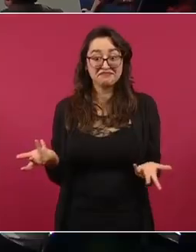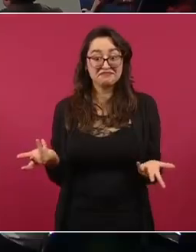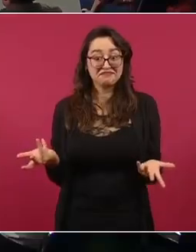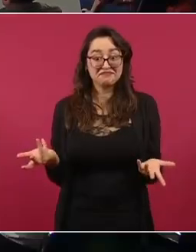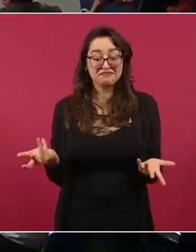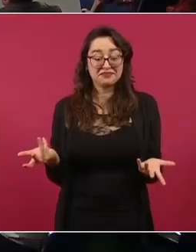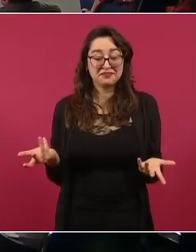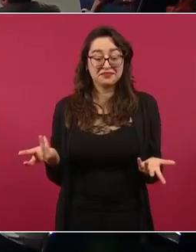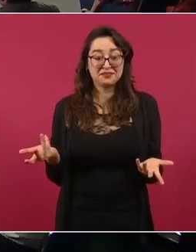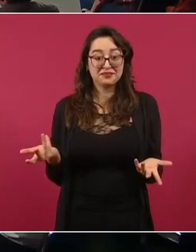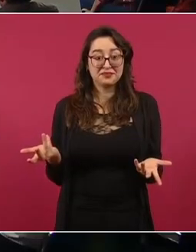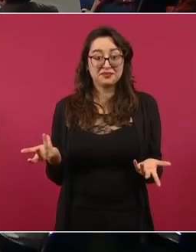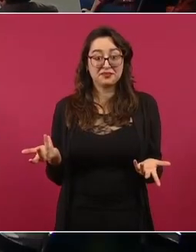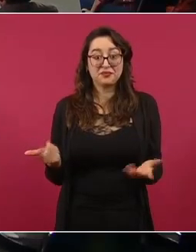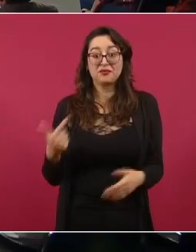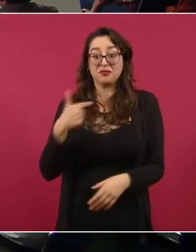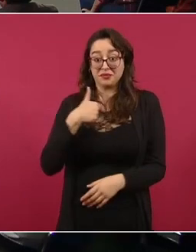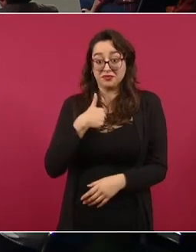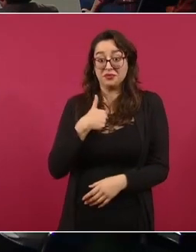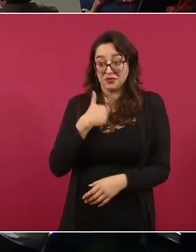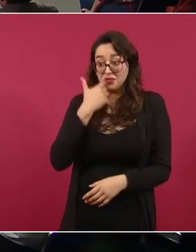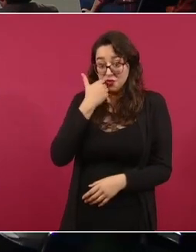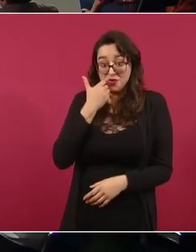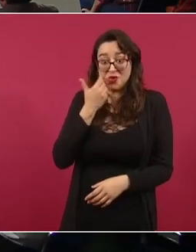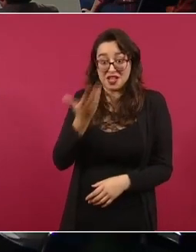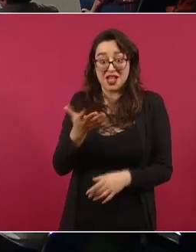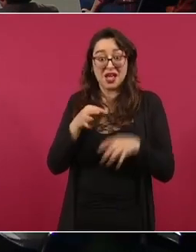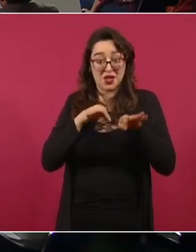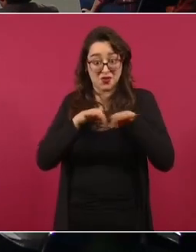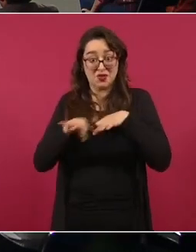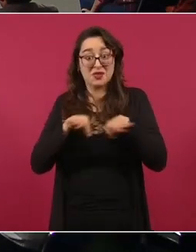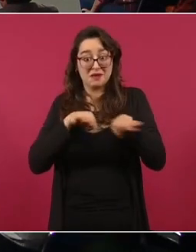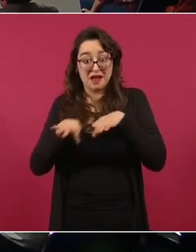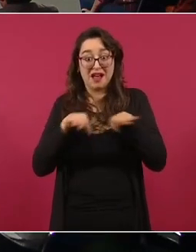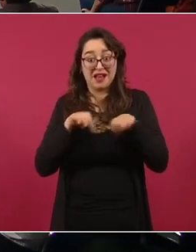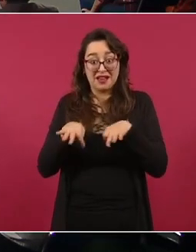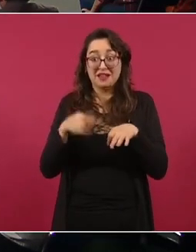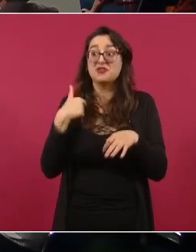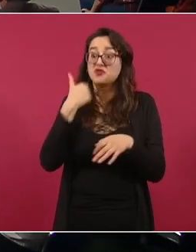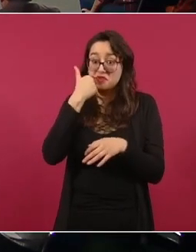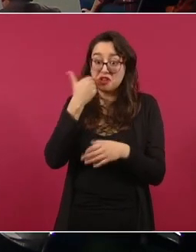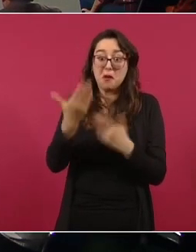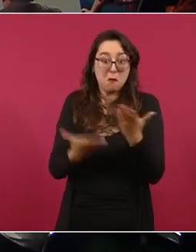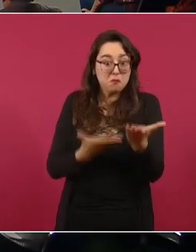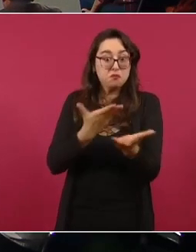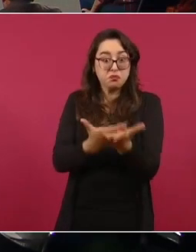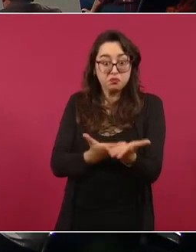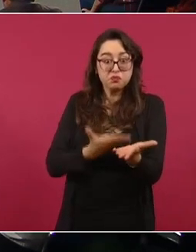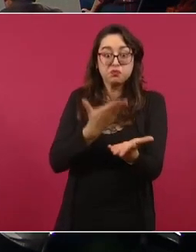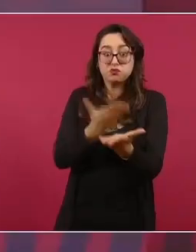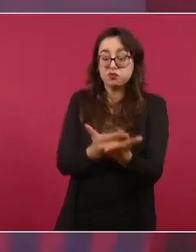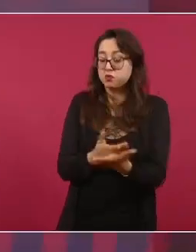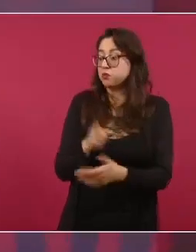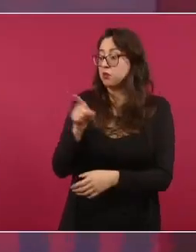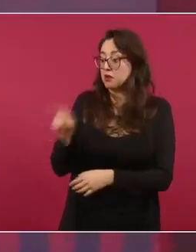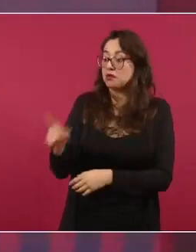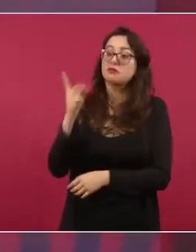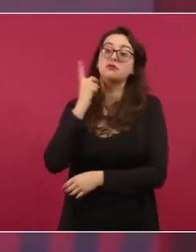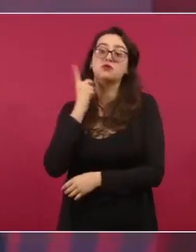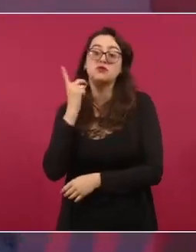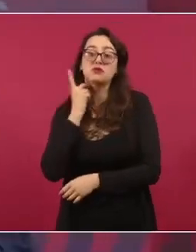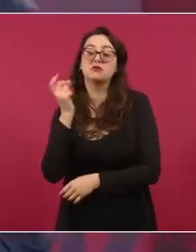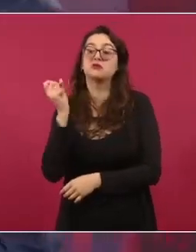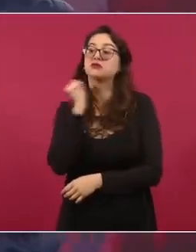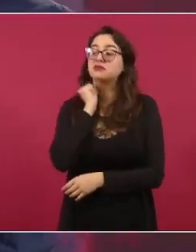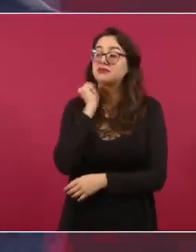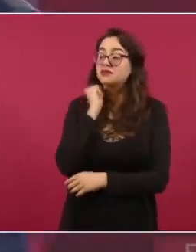se puede tener mayoría simple, más del 50 por ciento,